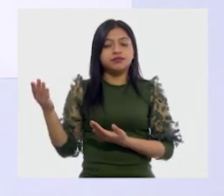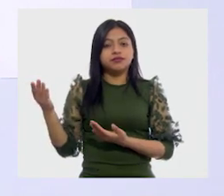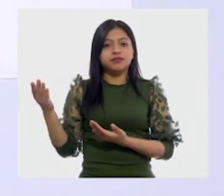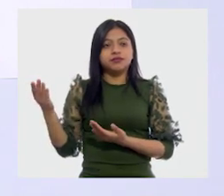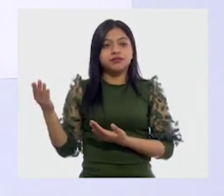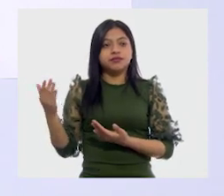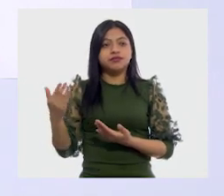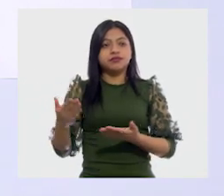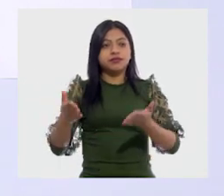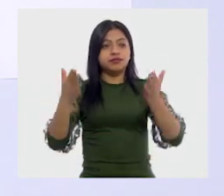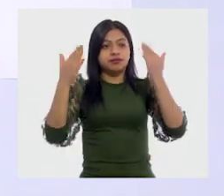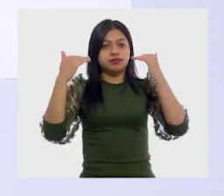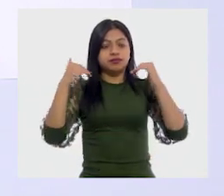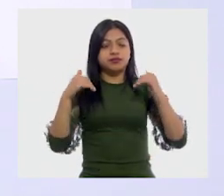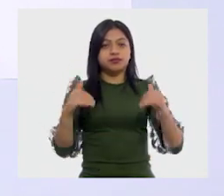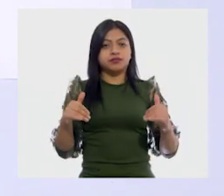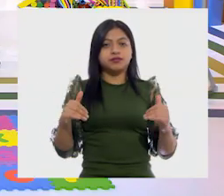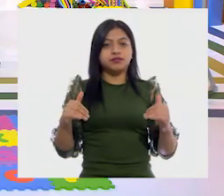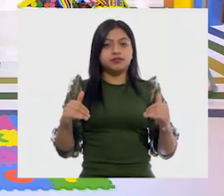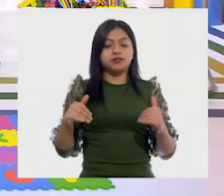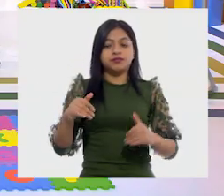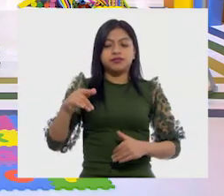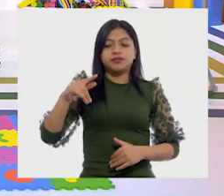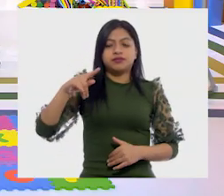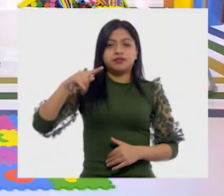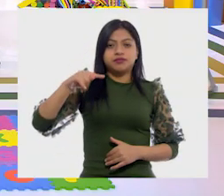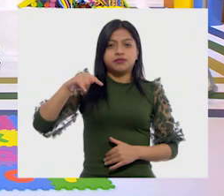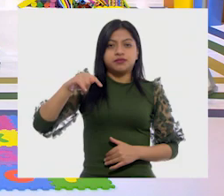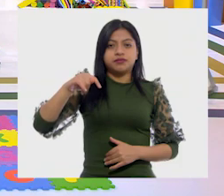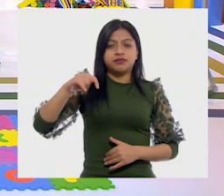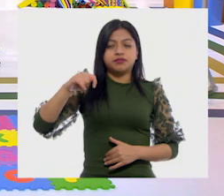Y en la parte de abajo dice...